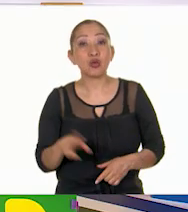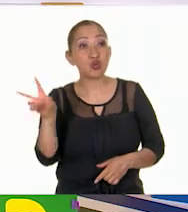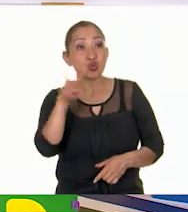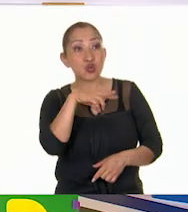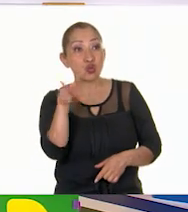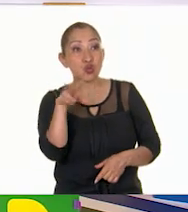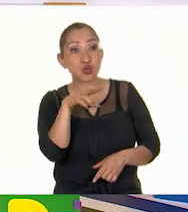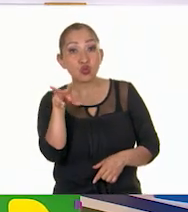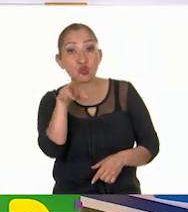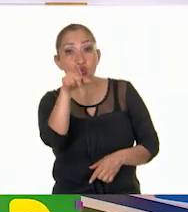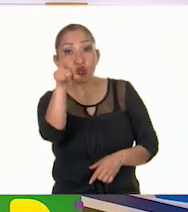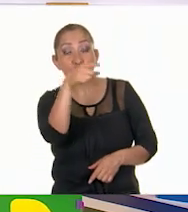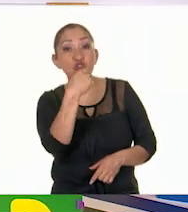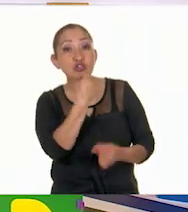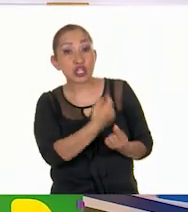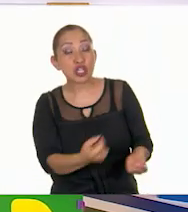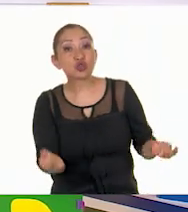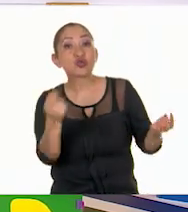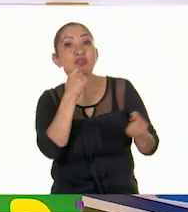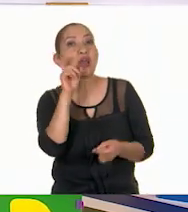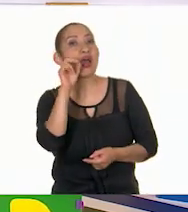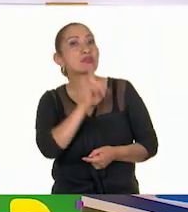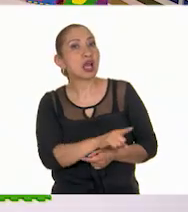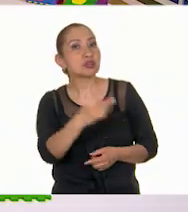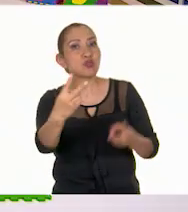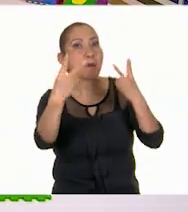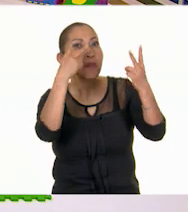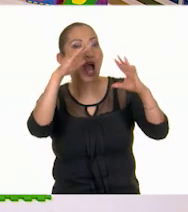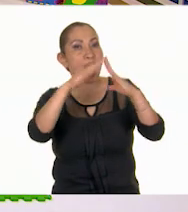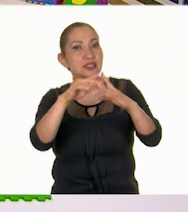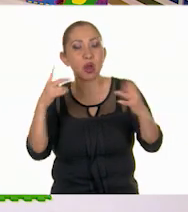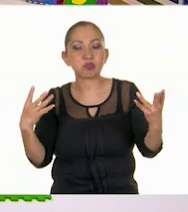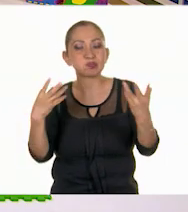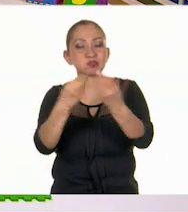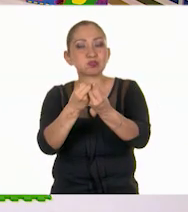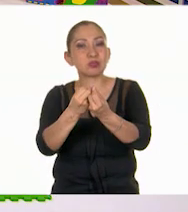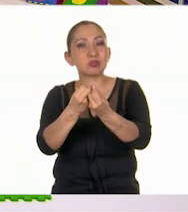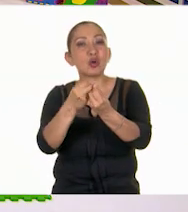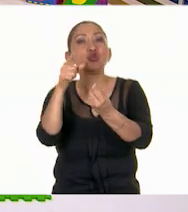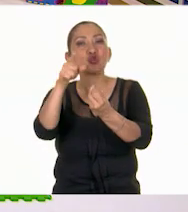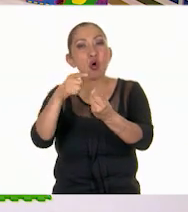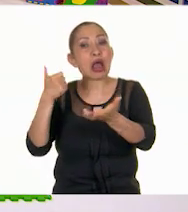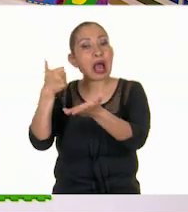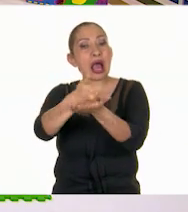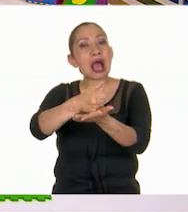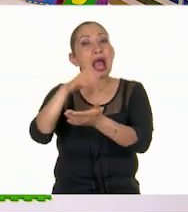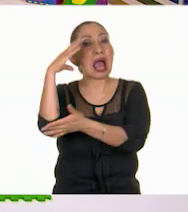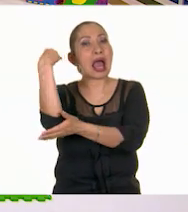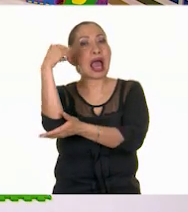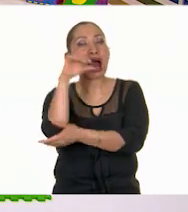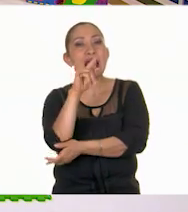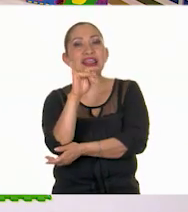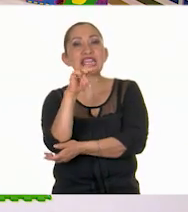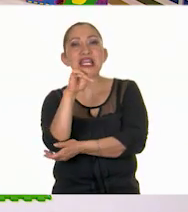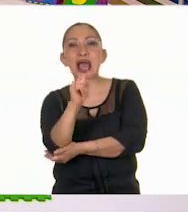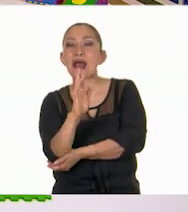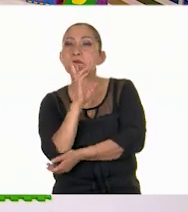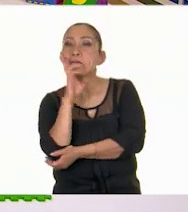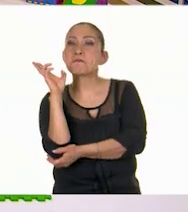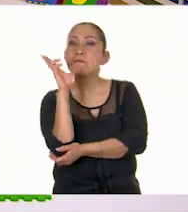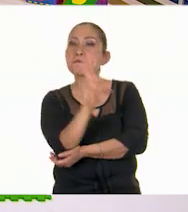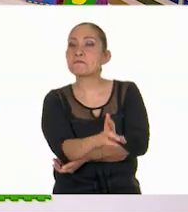¡Ustedes! Los niños y niñas que nos ven desde casa. Ustedes le van a ayudar a Tina a responder